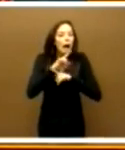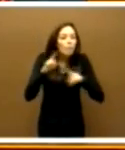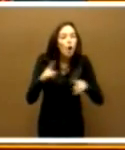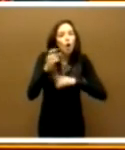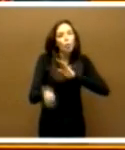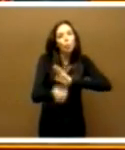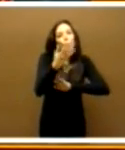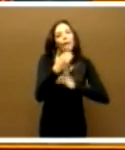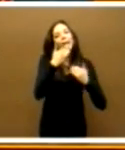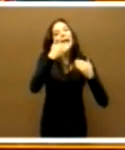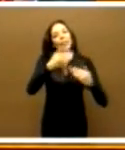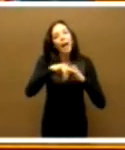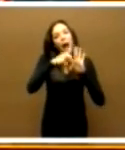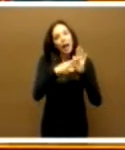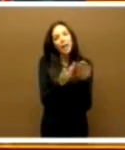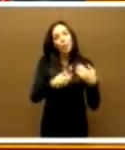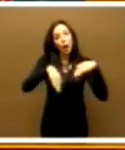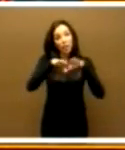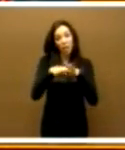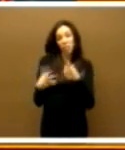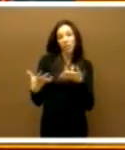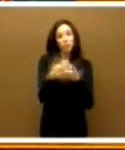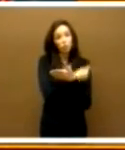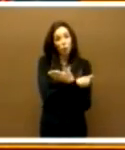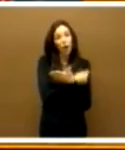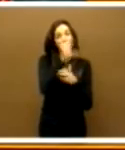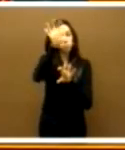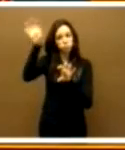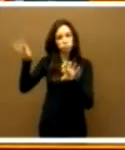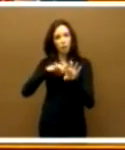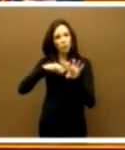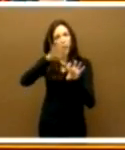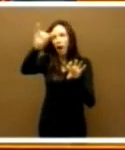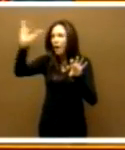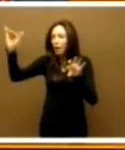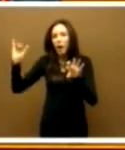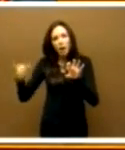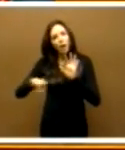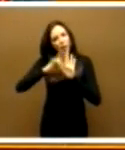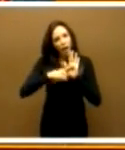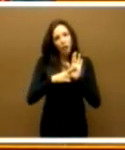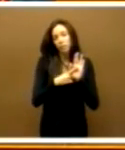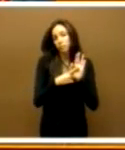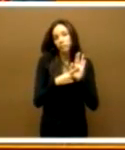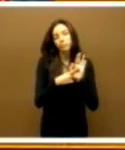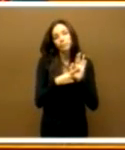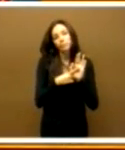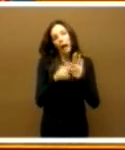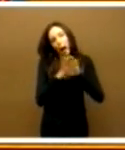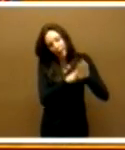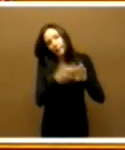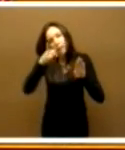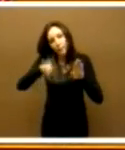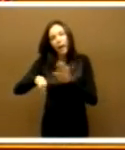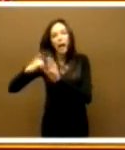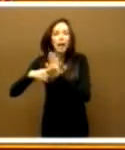de las leyes de igualdad que tenemos en todas y en cada una de las comunidades autónomas, aparte también de la ley